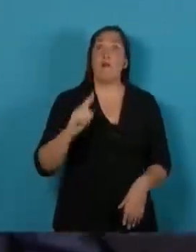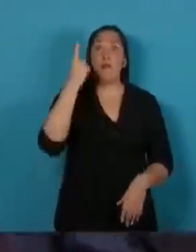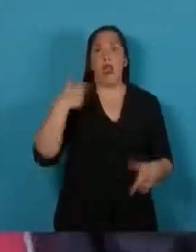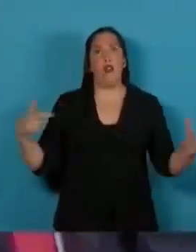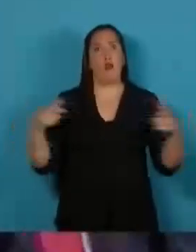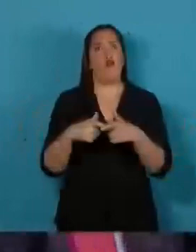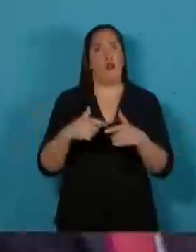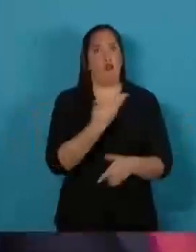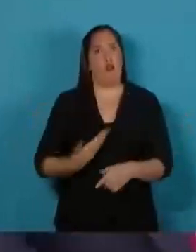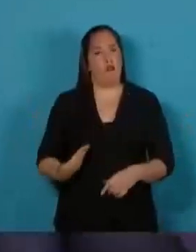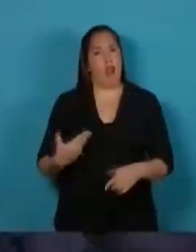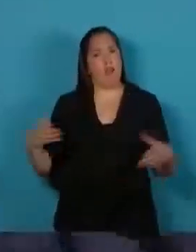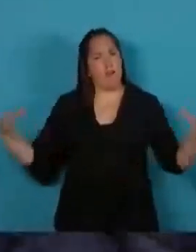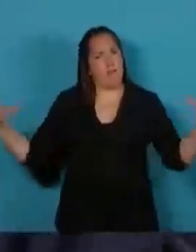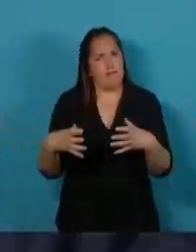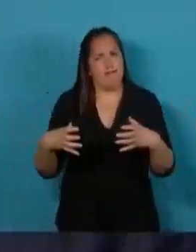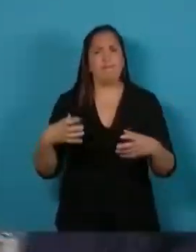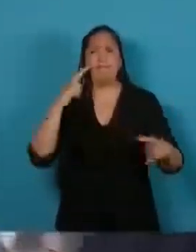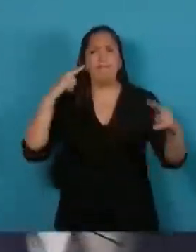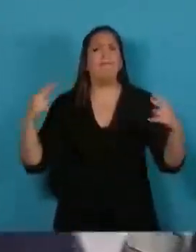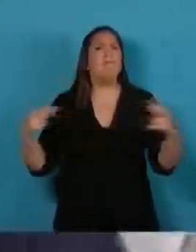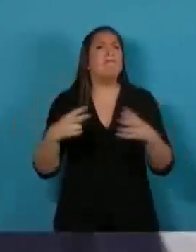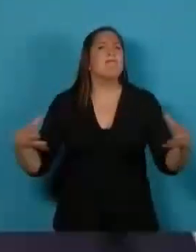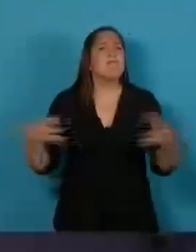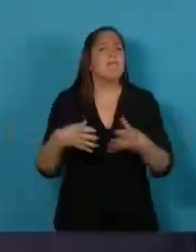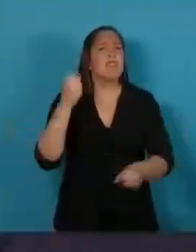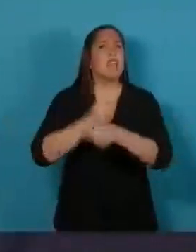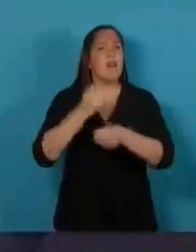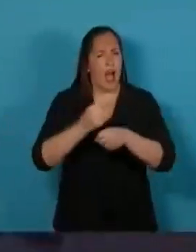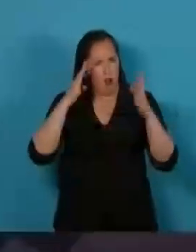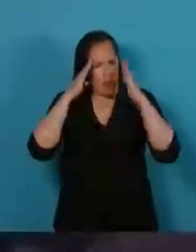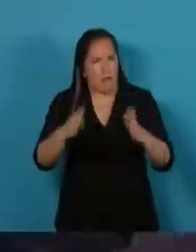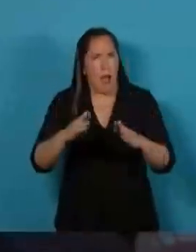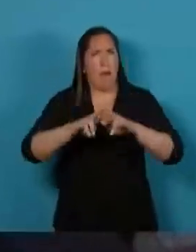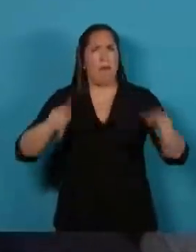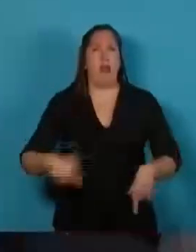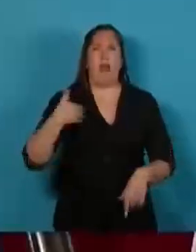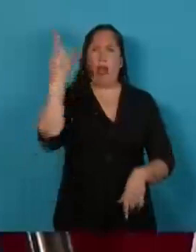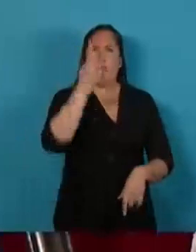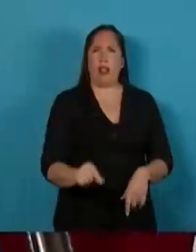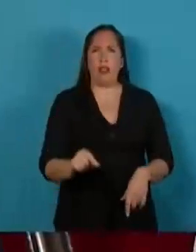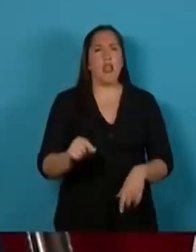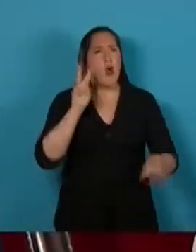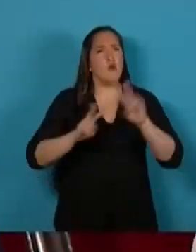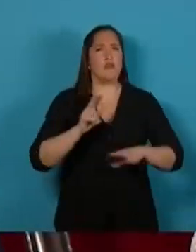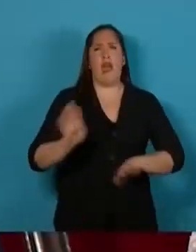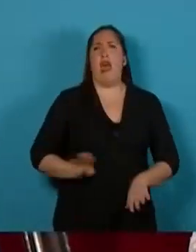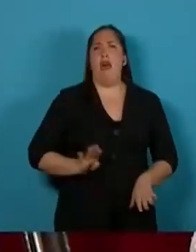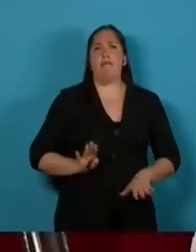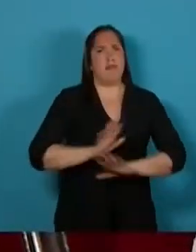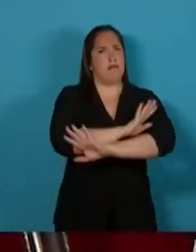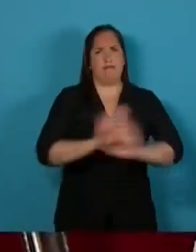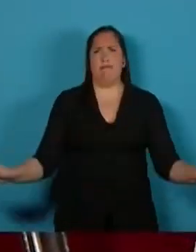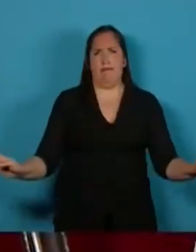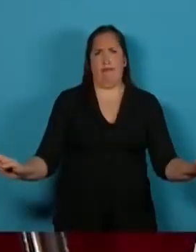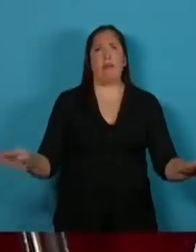gobierno consistirá en un encuentro de trabajo sobre esa prioridad. El Plan Integral Argentina contra el Hambre. Allí todo nuestro